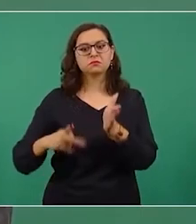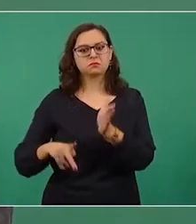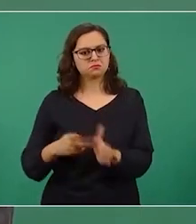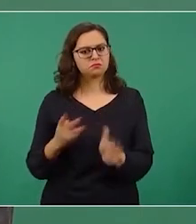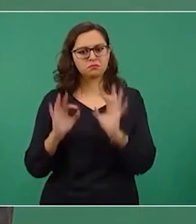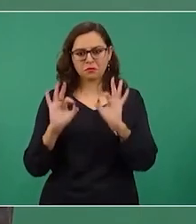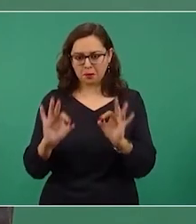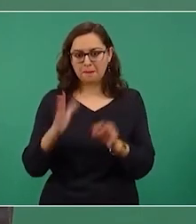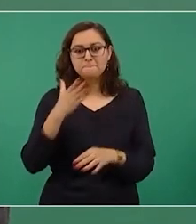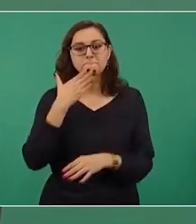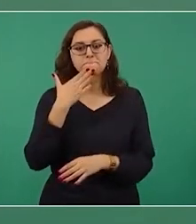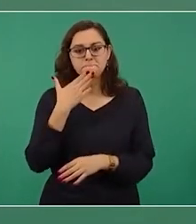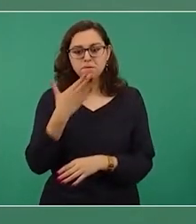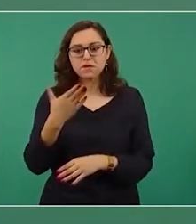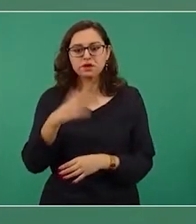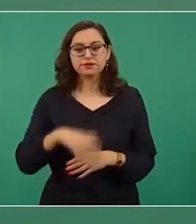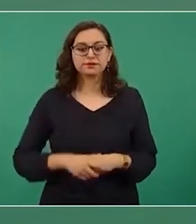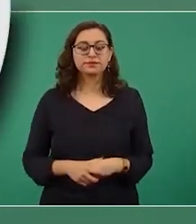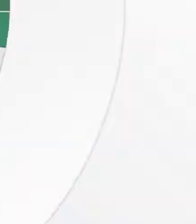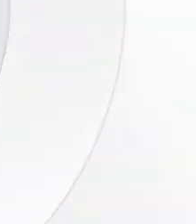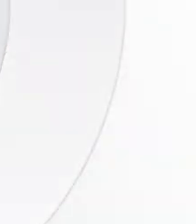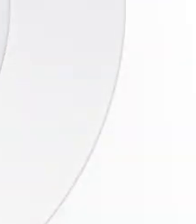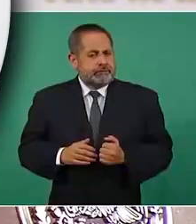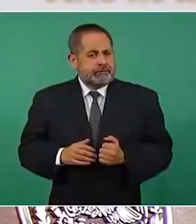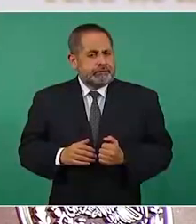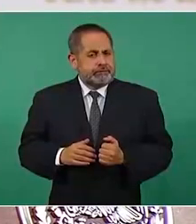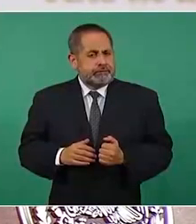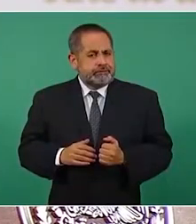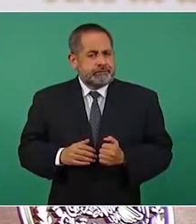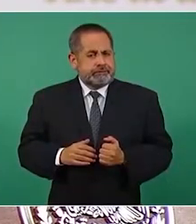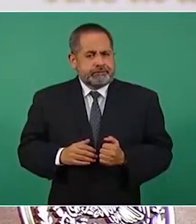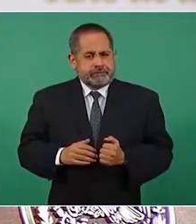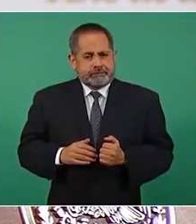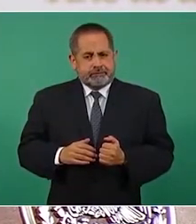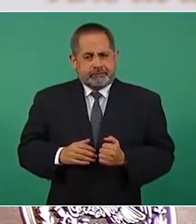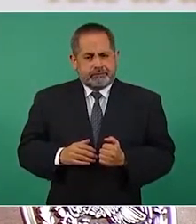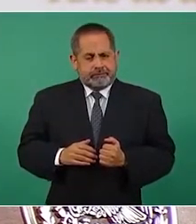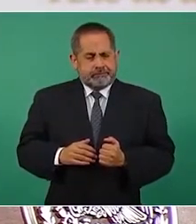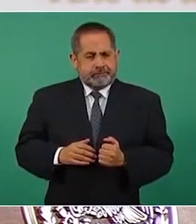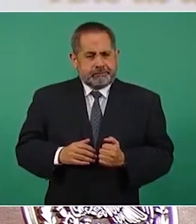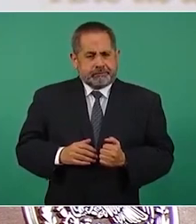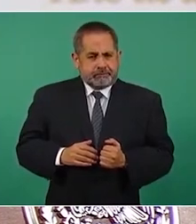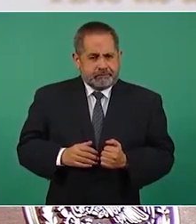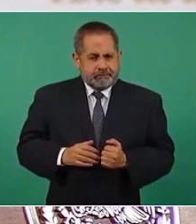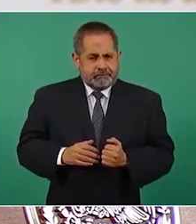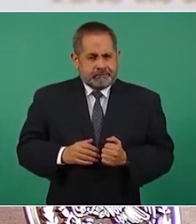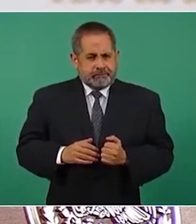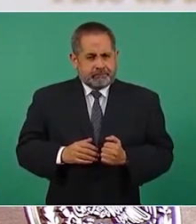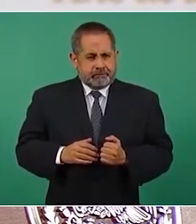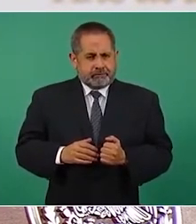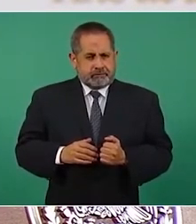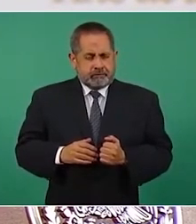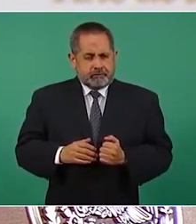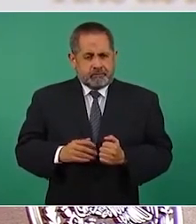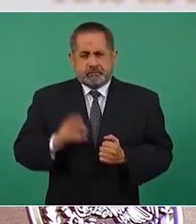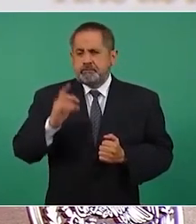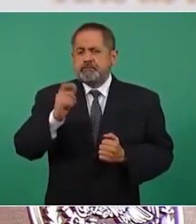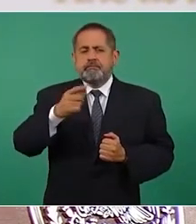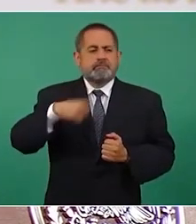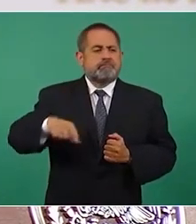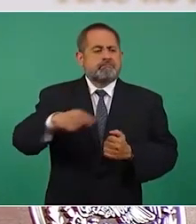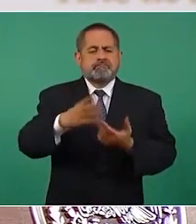así ya no hay medias cintas. En el caso de los bancos